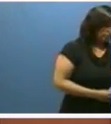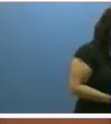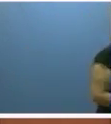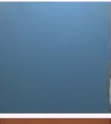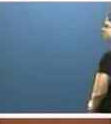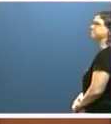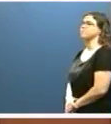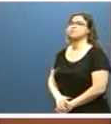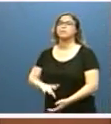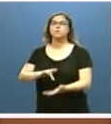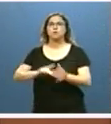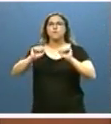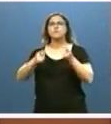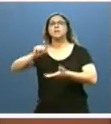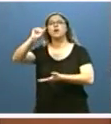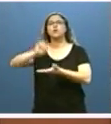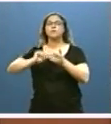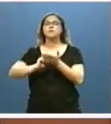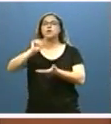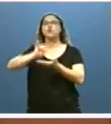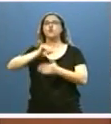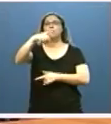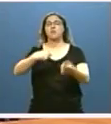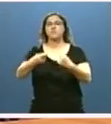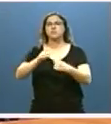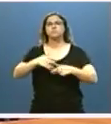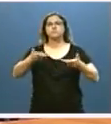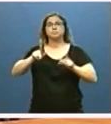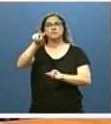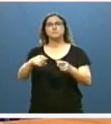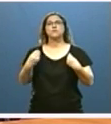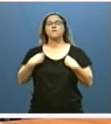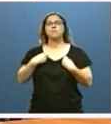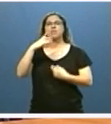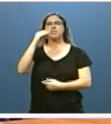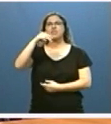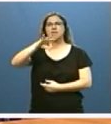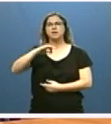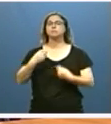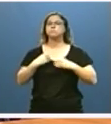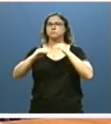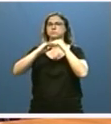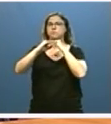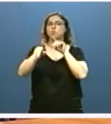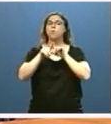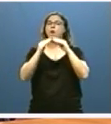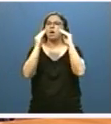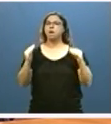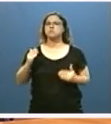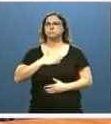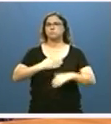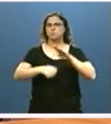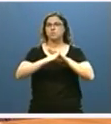Administración concursal de la Ollera el contrato de compraventa que permitirá a los habitantes de Ciñera mantener sus actuales residencias